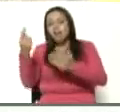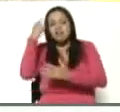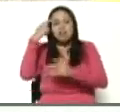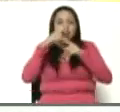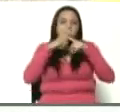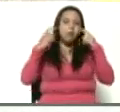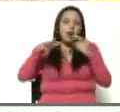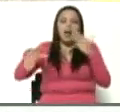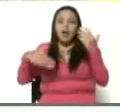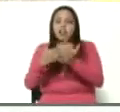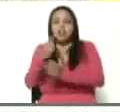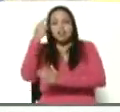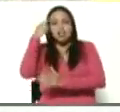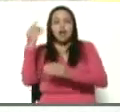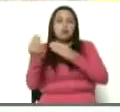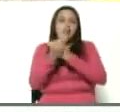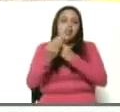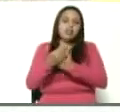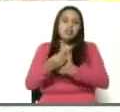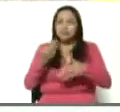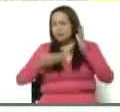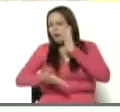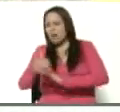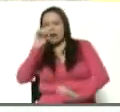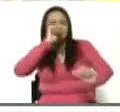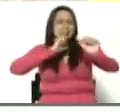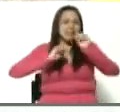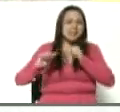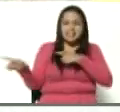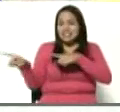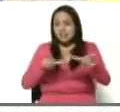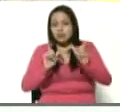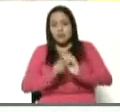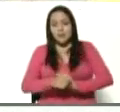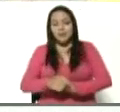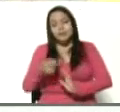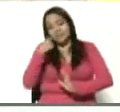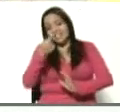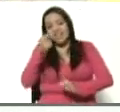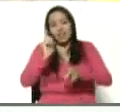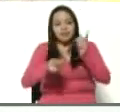cuidarse? Vamos a caernos a tragos. Y listo. Dirá alguna gente.